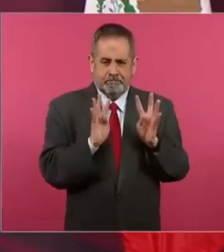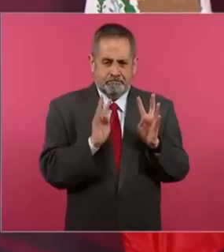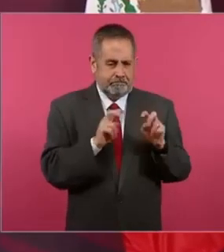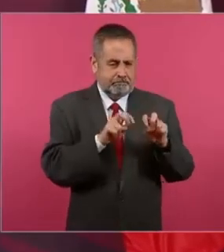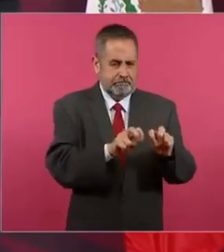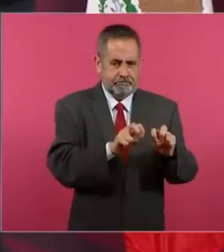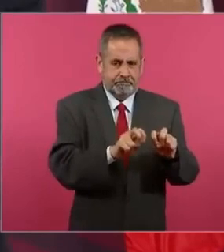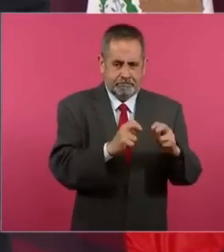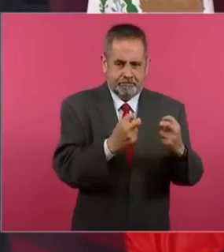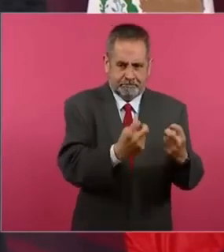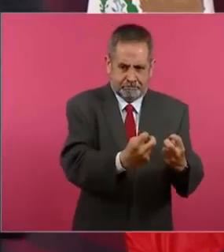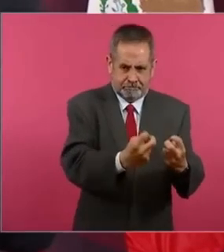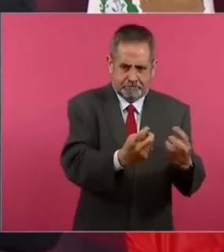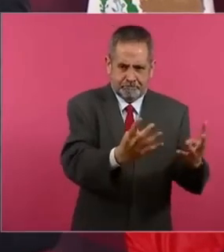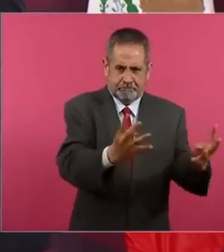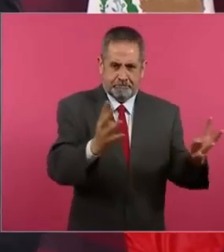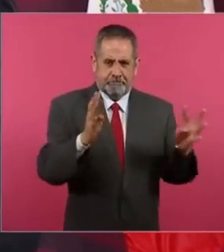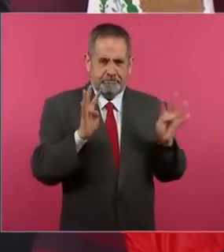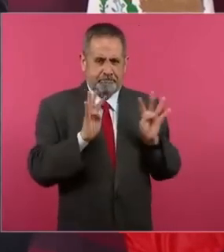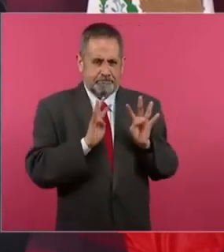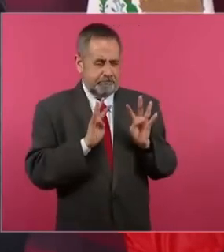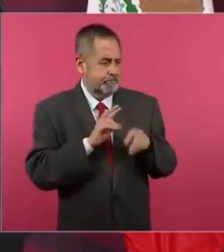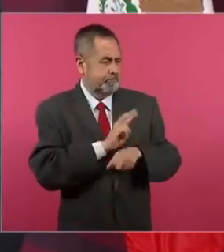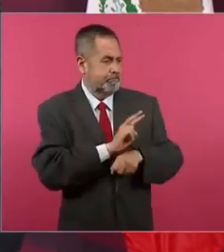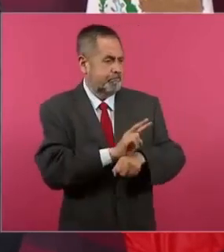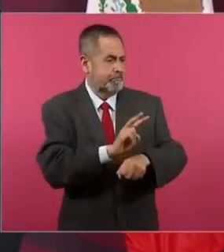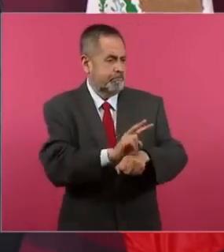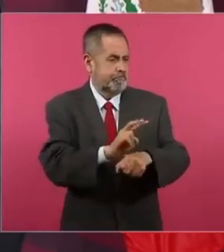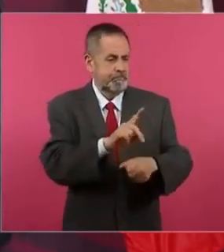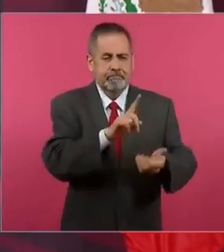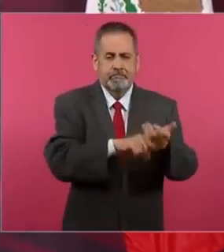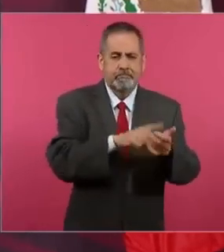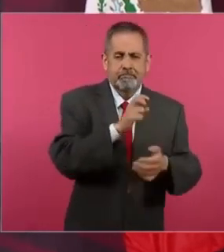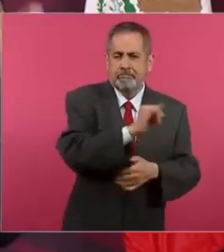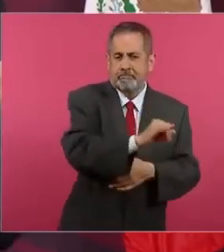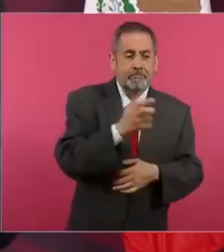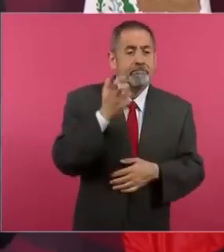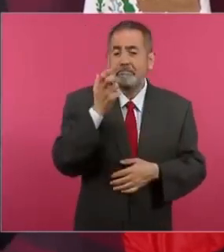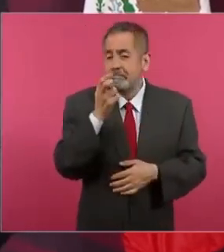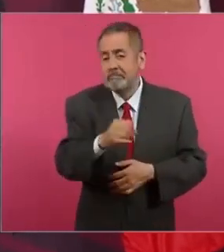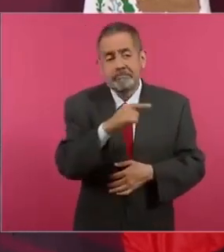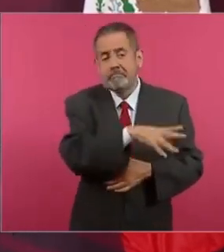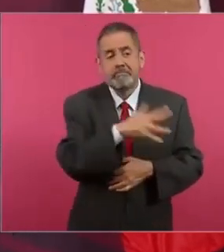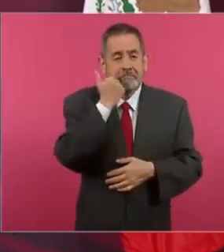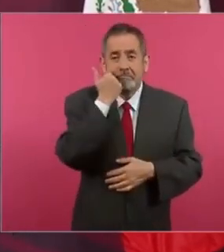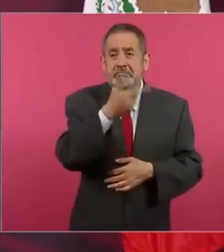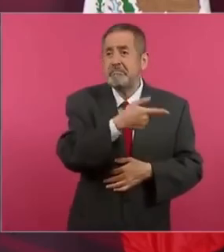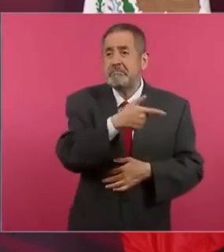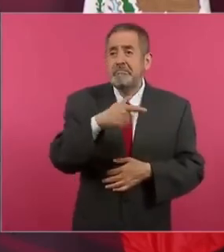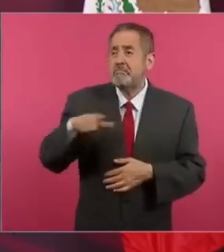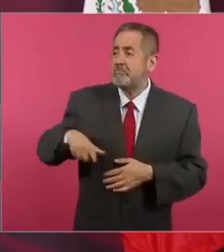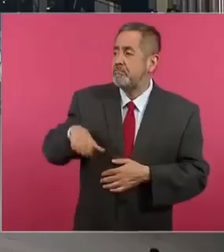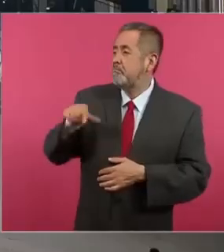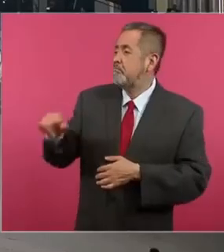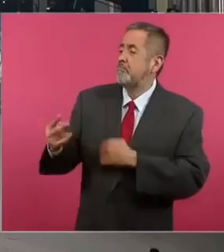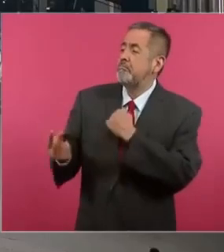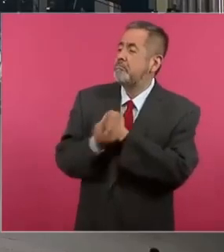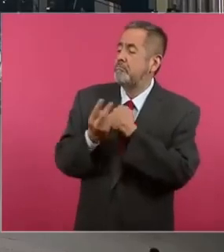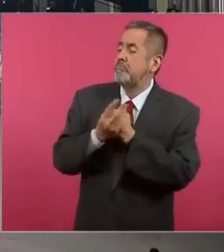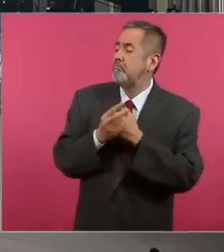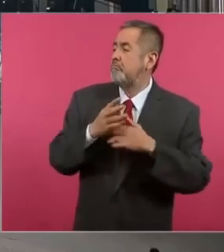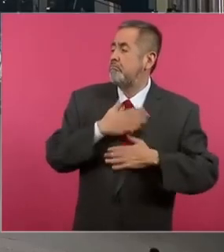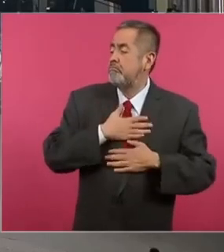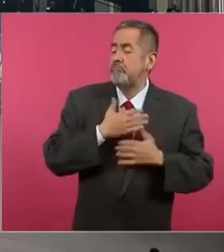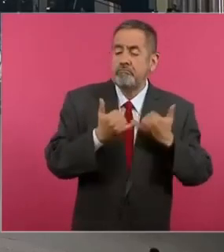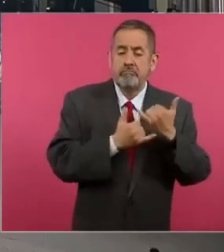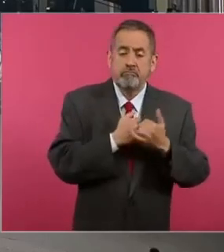Eso en el imaginario de esta gente es el Estado. Que estén diciendo los